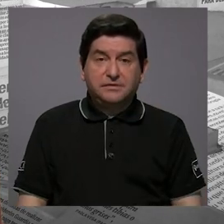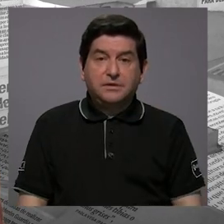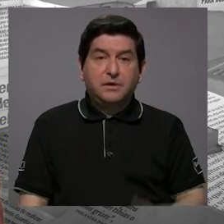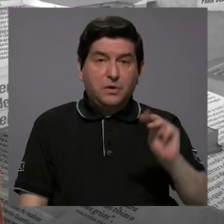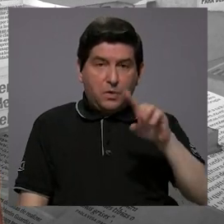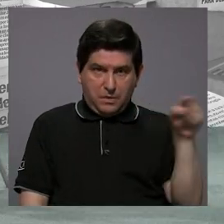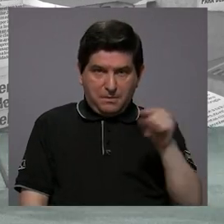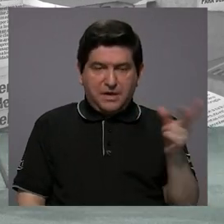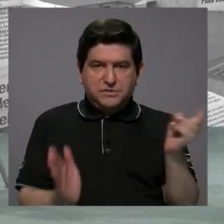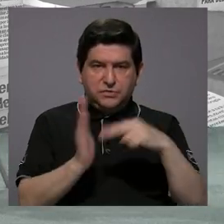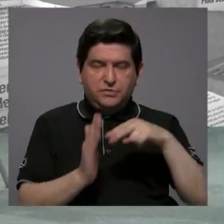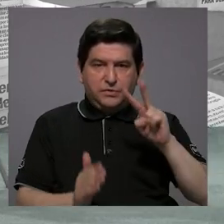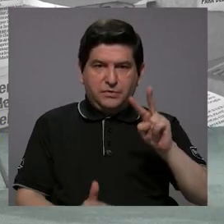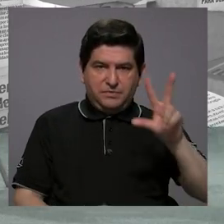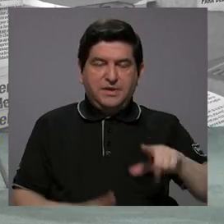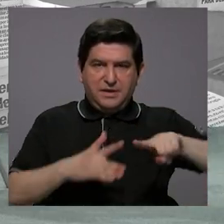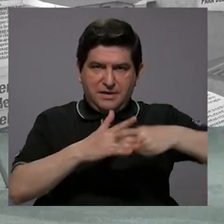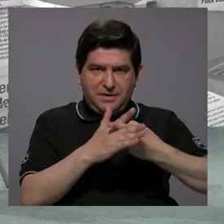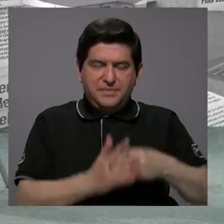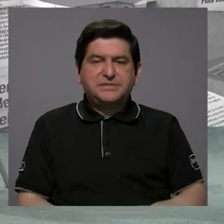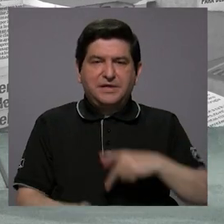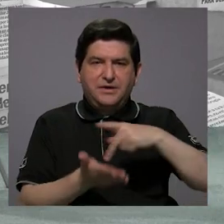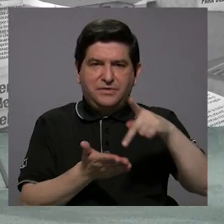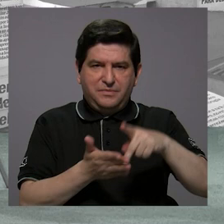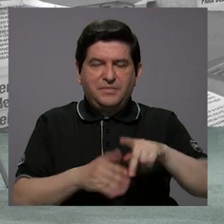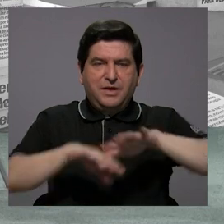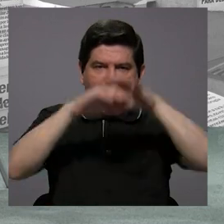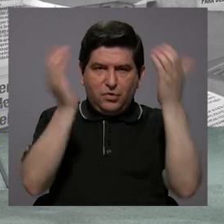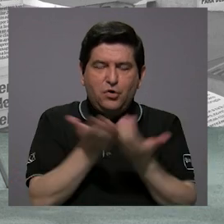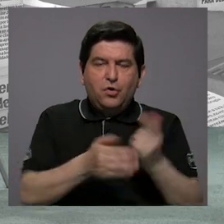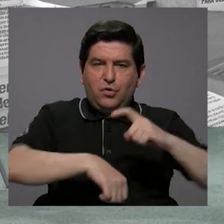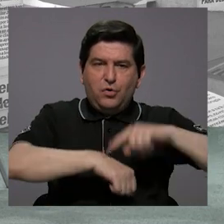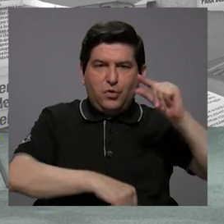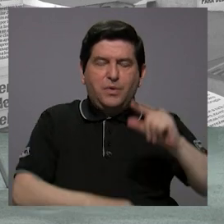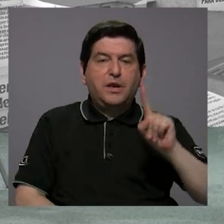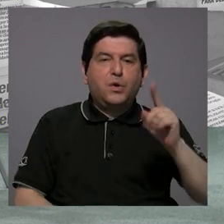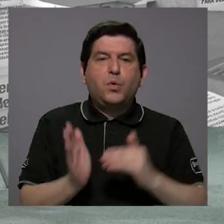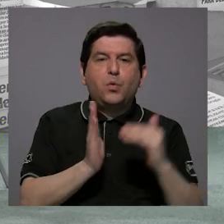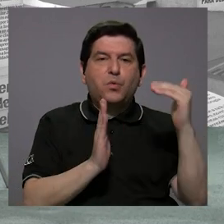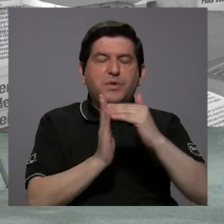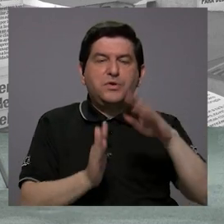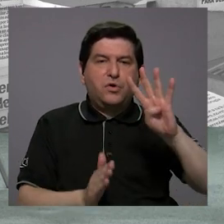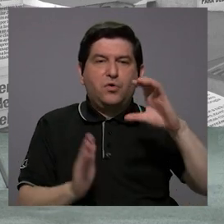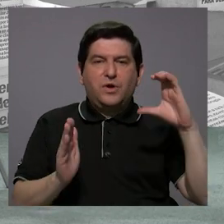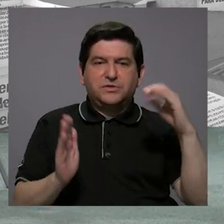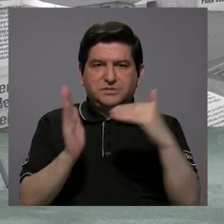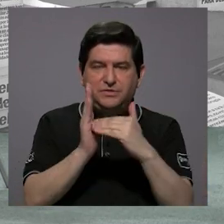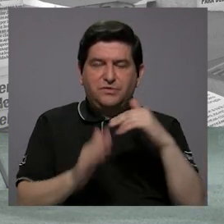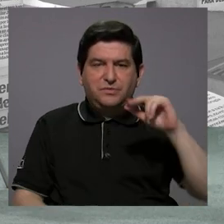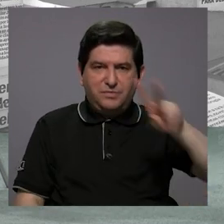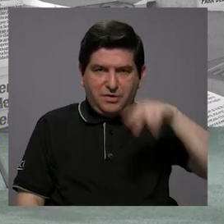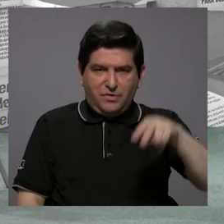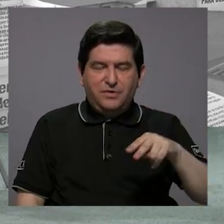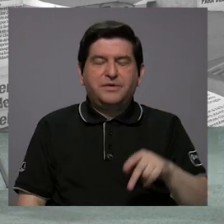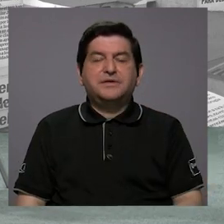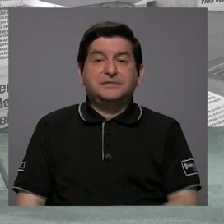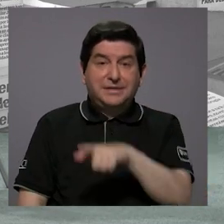partir de marzo de 2023 comenzaron con el salario global transitorio, que es 1.400.000 colones apenas por mes,